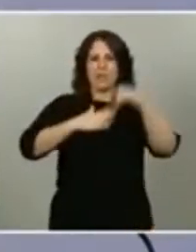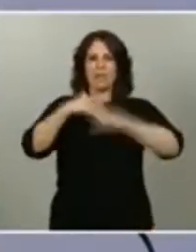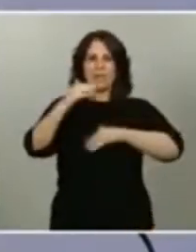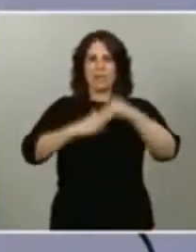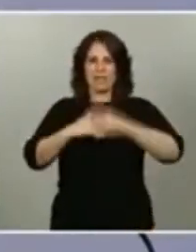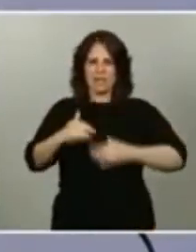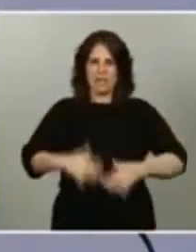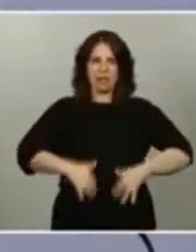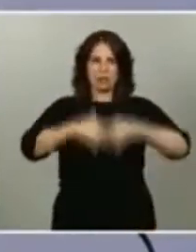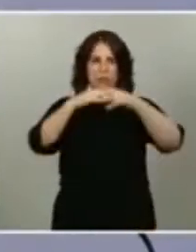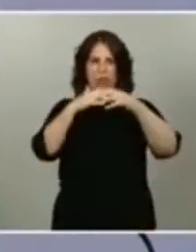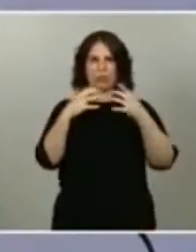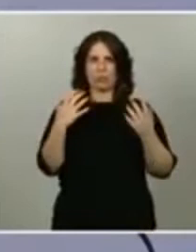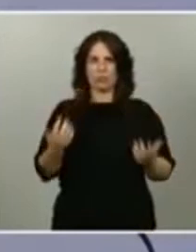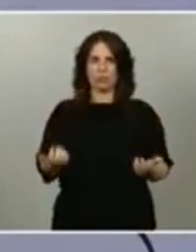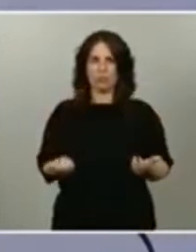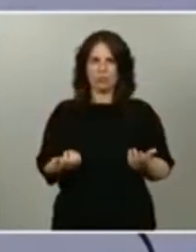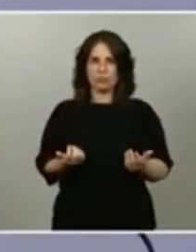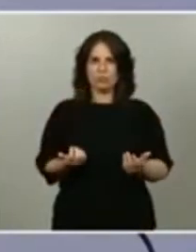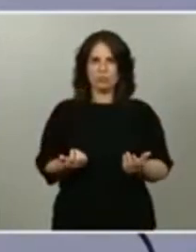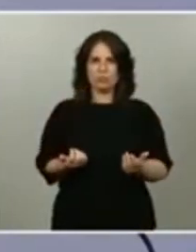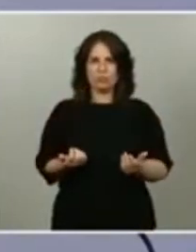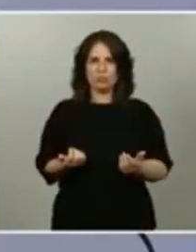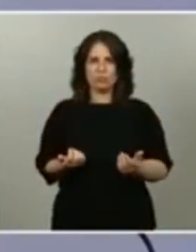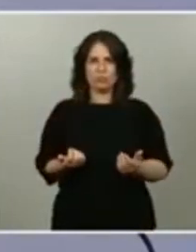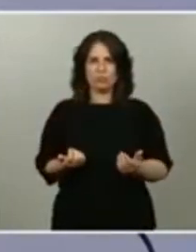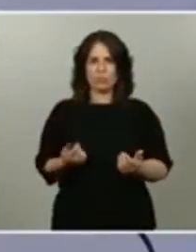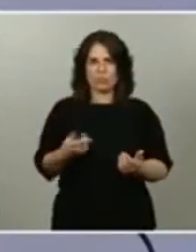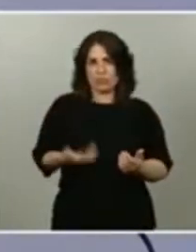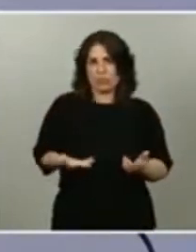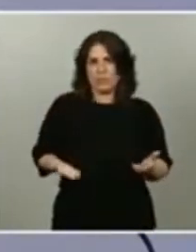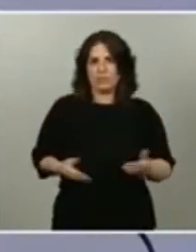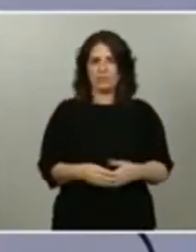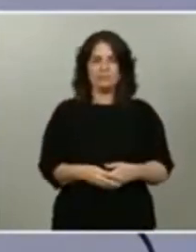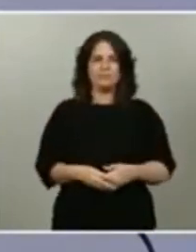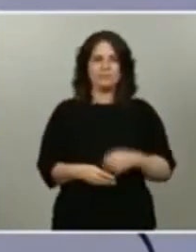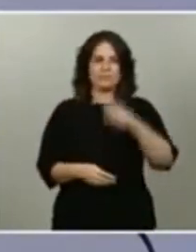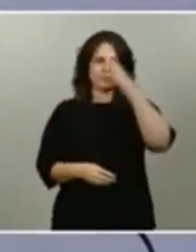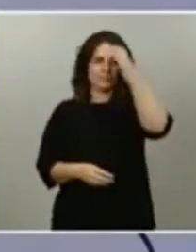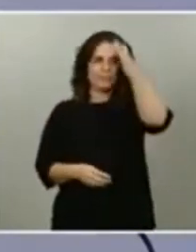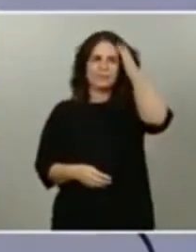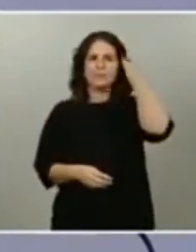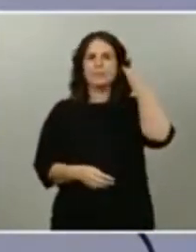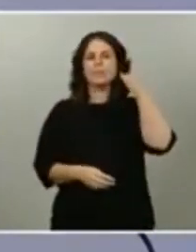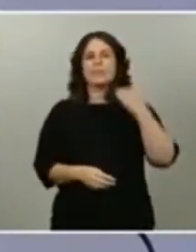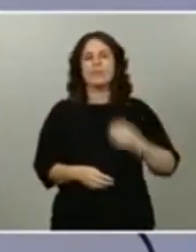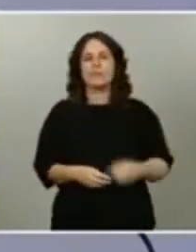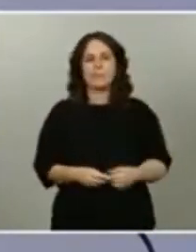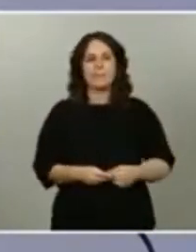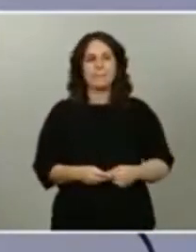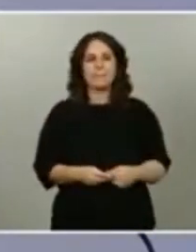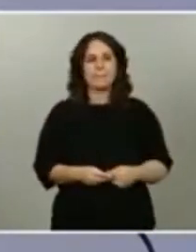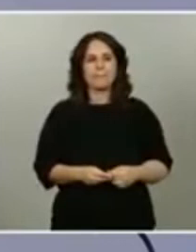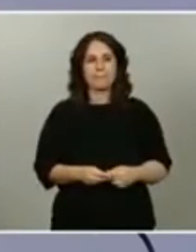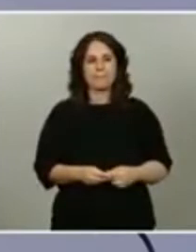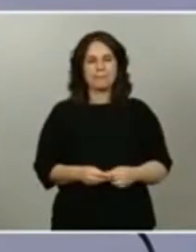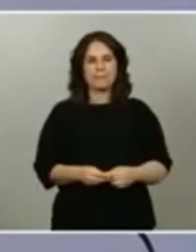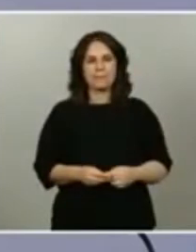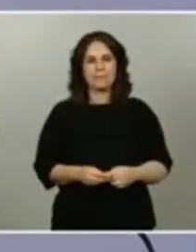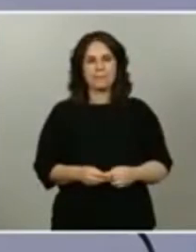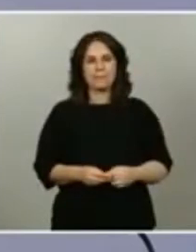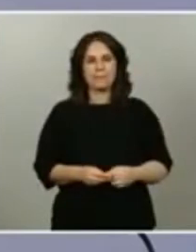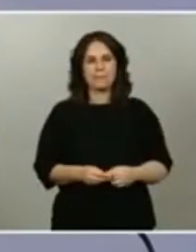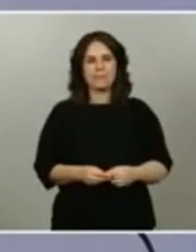variable que no es menor una variable que es fundamental dicho también que es fundamental que en un momento de reconstrucción